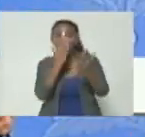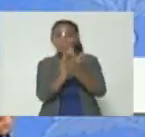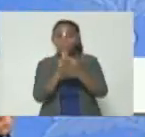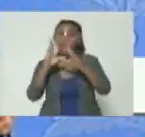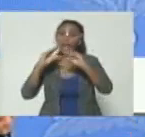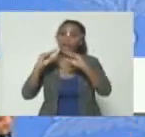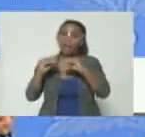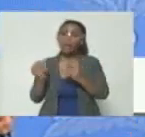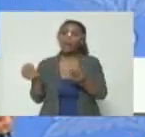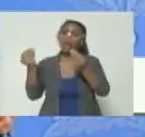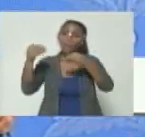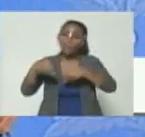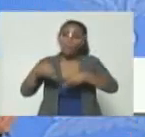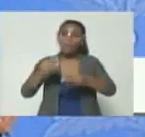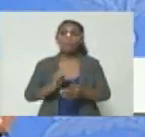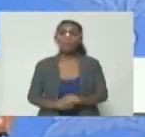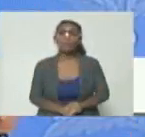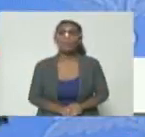de los acuerdos.